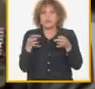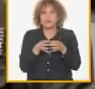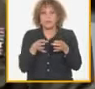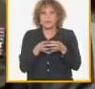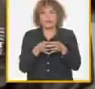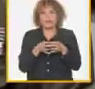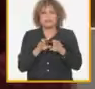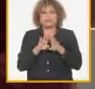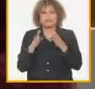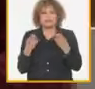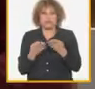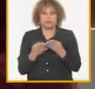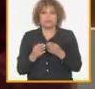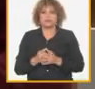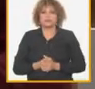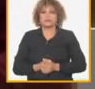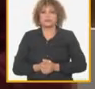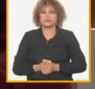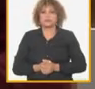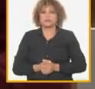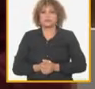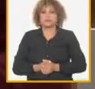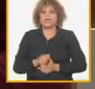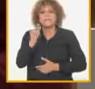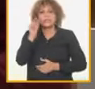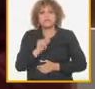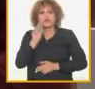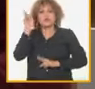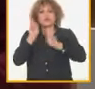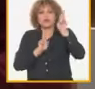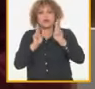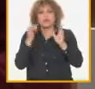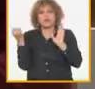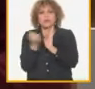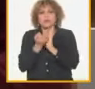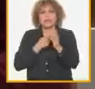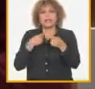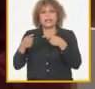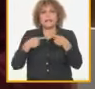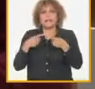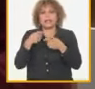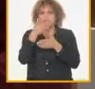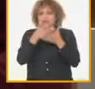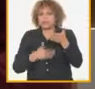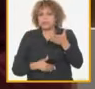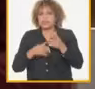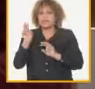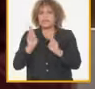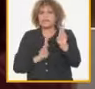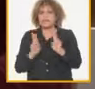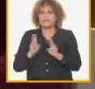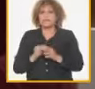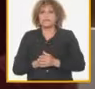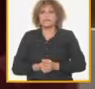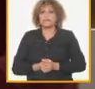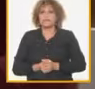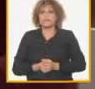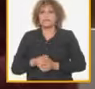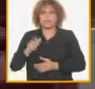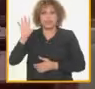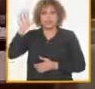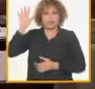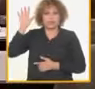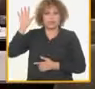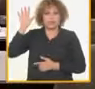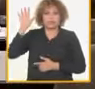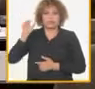los que coincidamos en aprobar el informe con los acuerdos con estas observaciones que lo expresemos levantando la